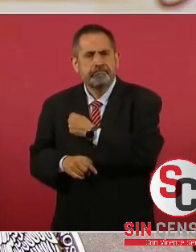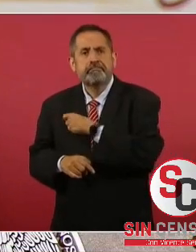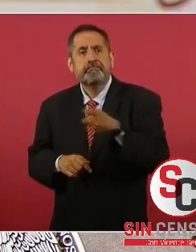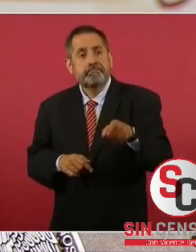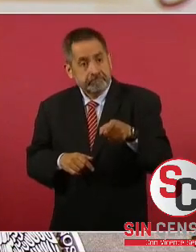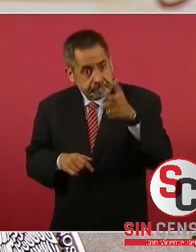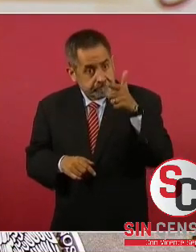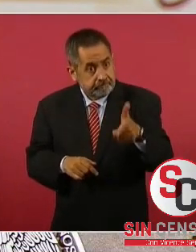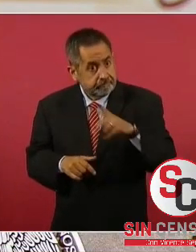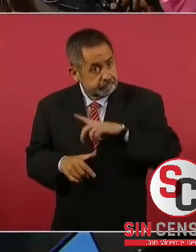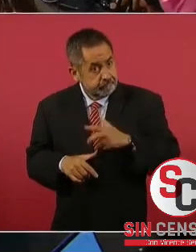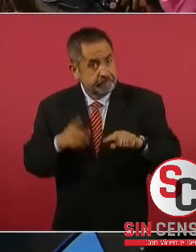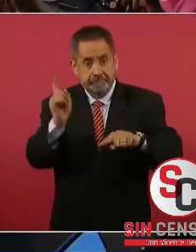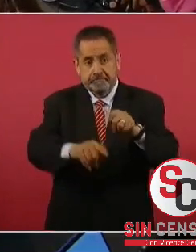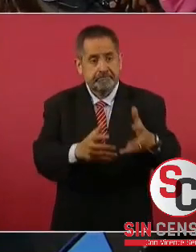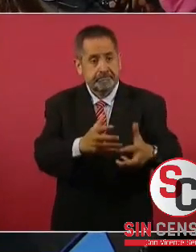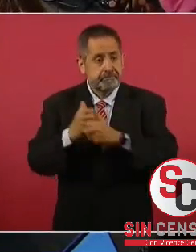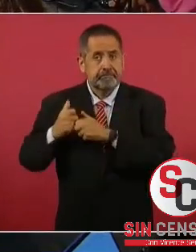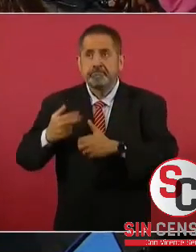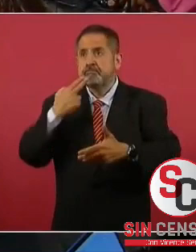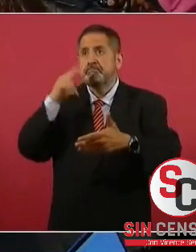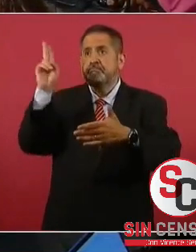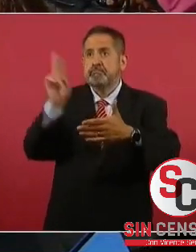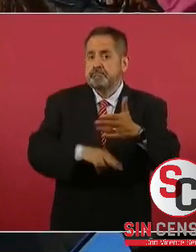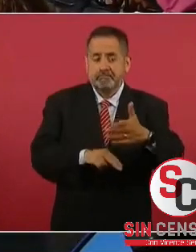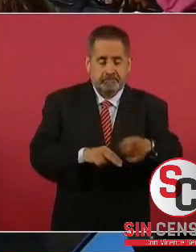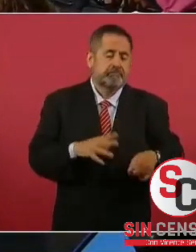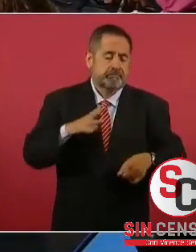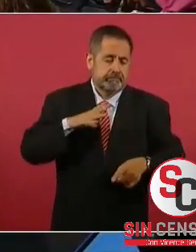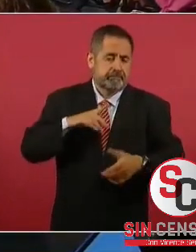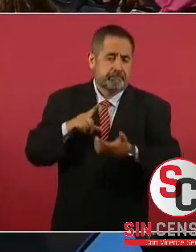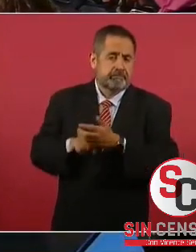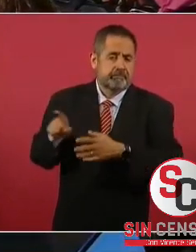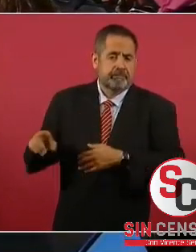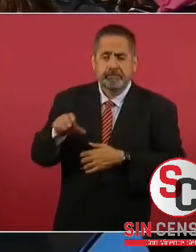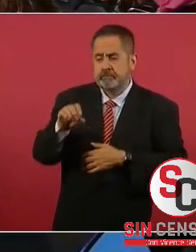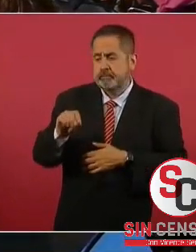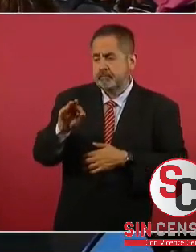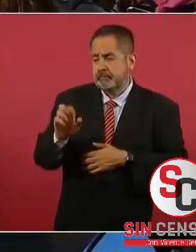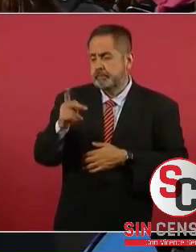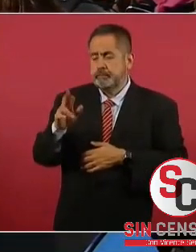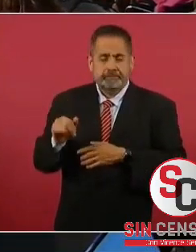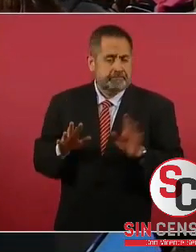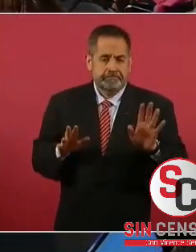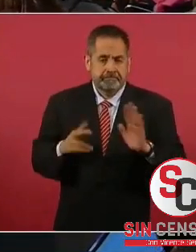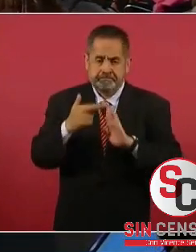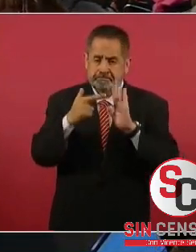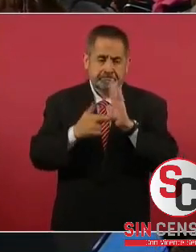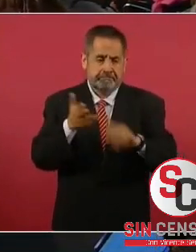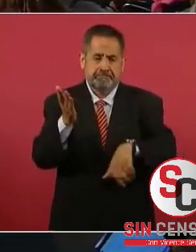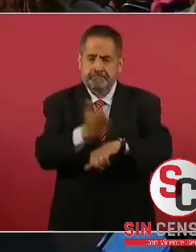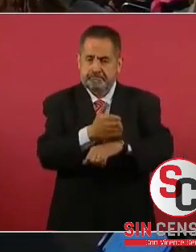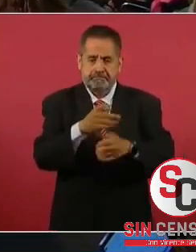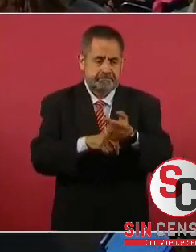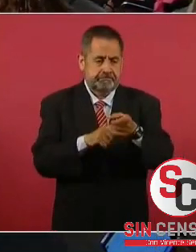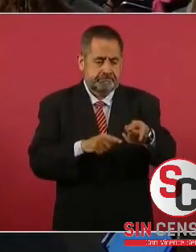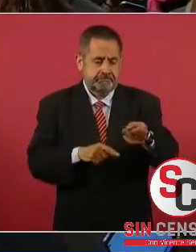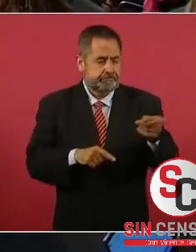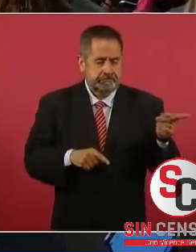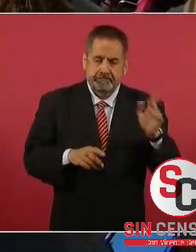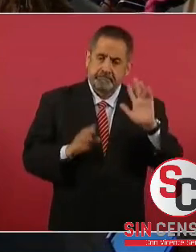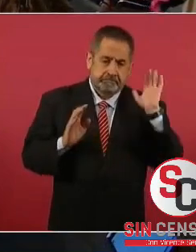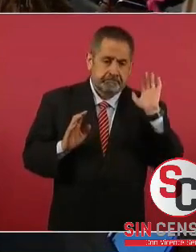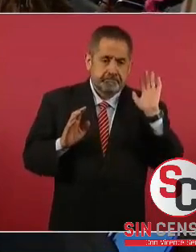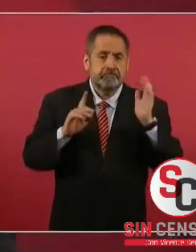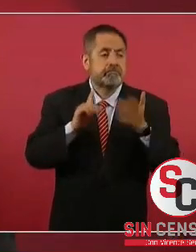dejar retenido el producto y se establecen las líneas de sanción a quien corresponda,